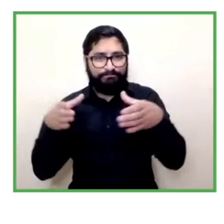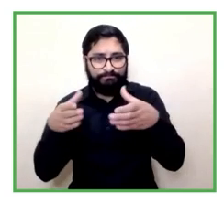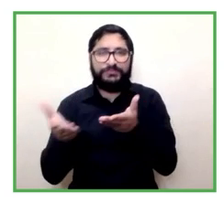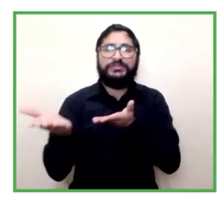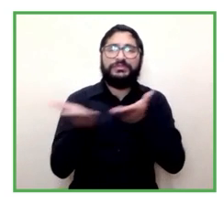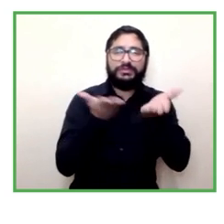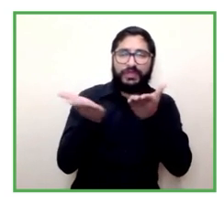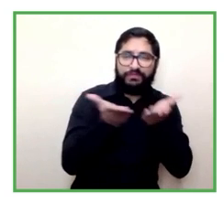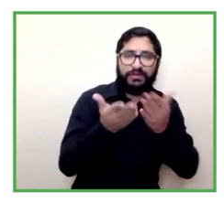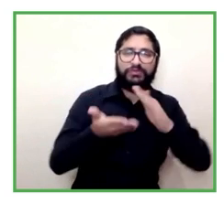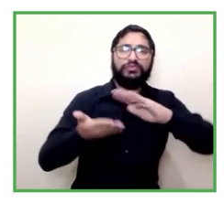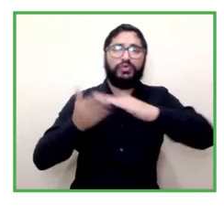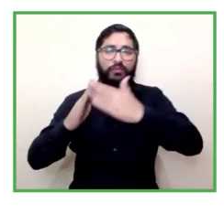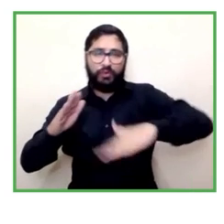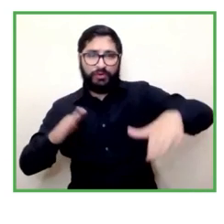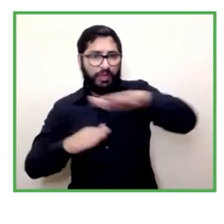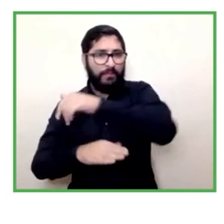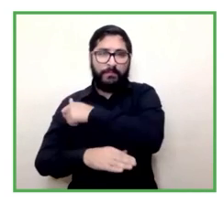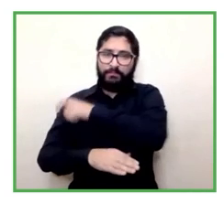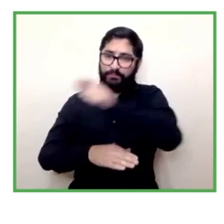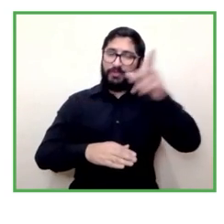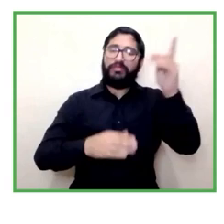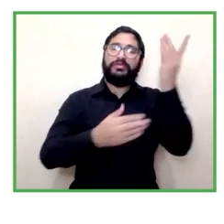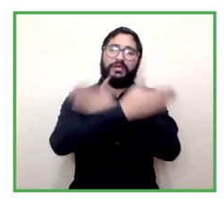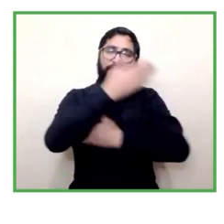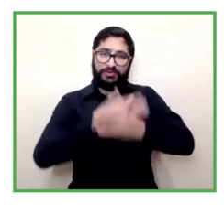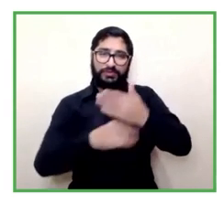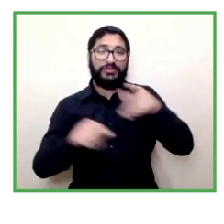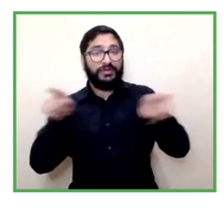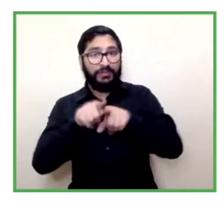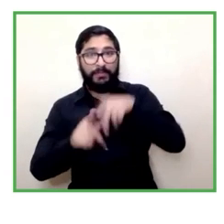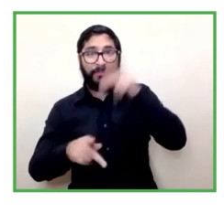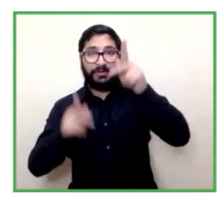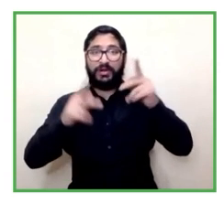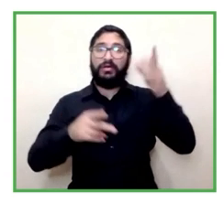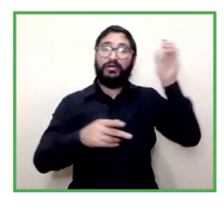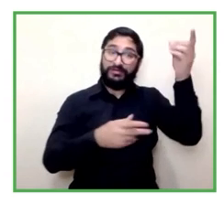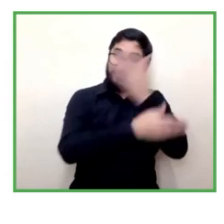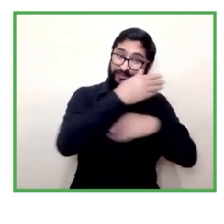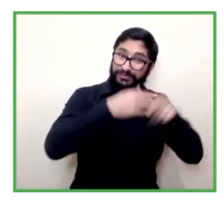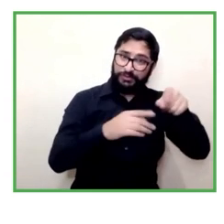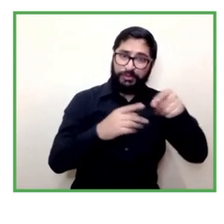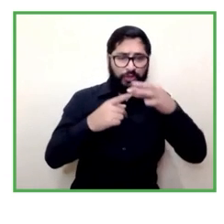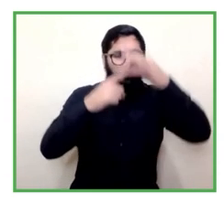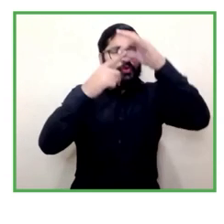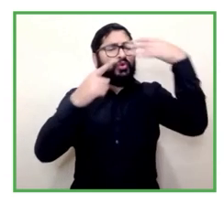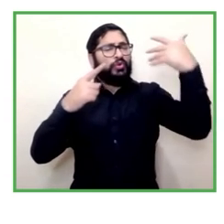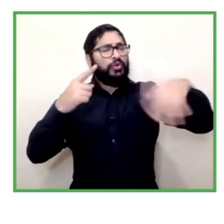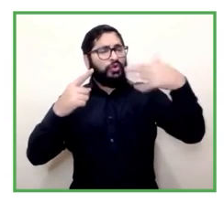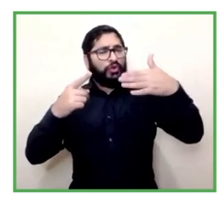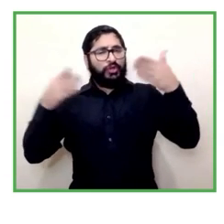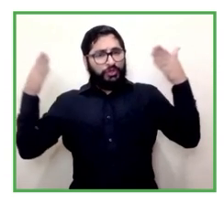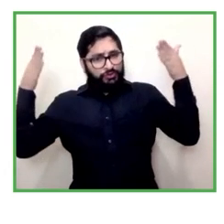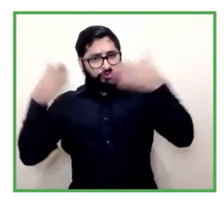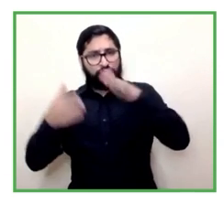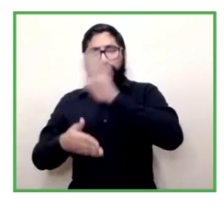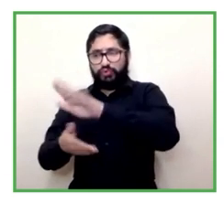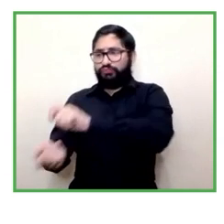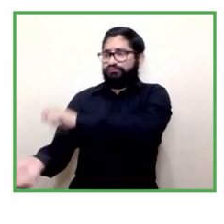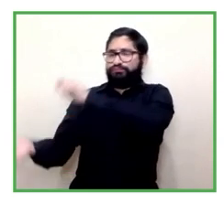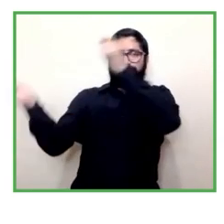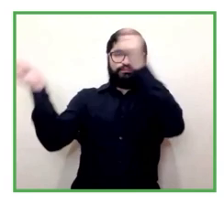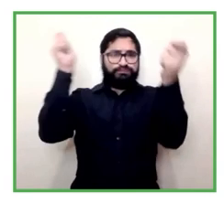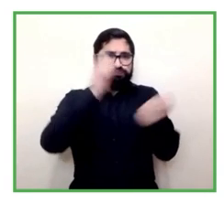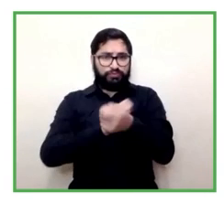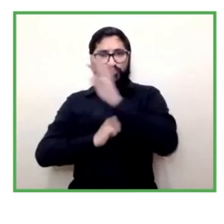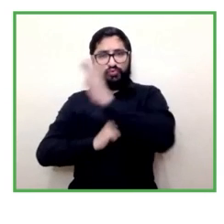también personas con discapacidad que son protagonistas de su propio cambio y de su propia historia así es que